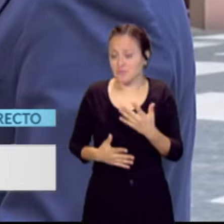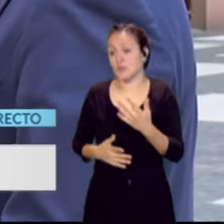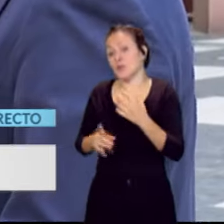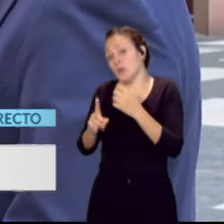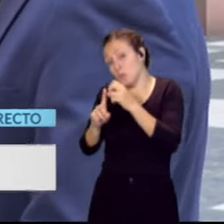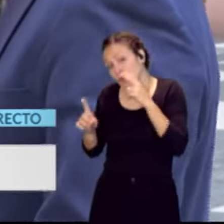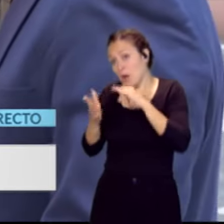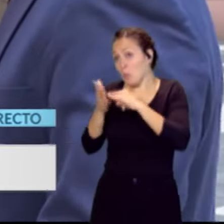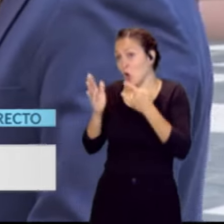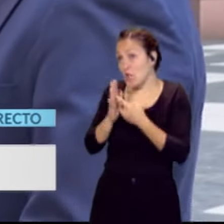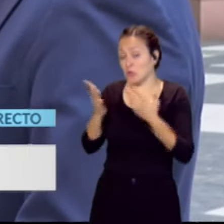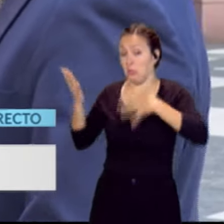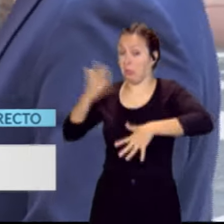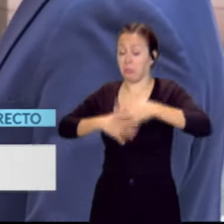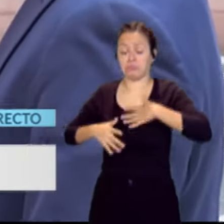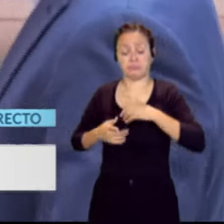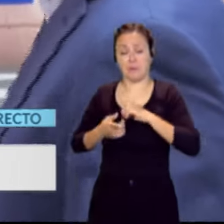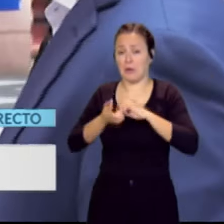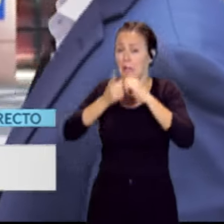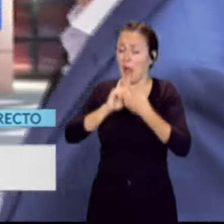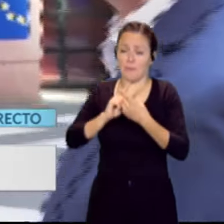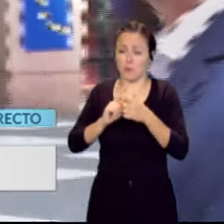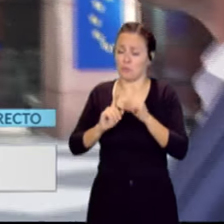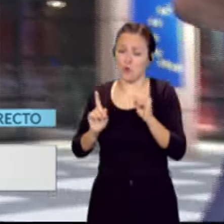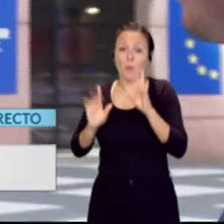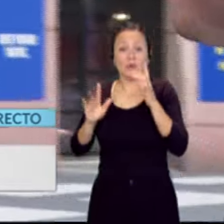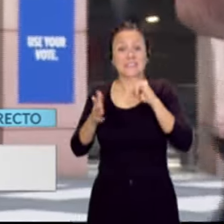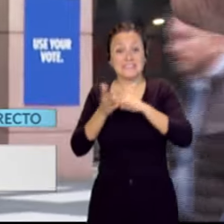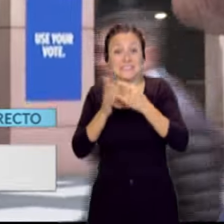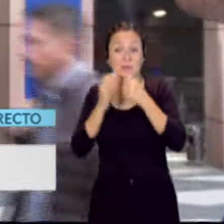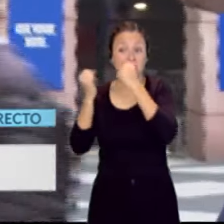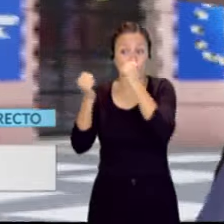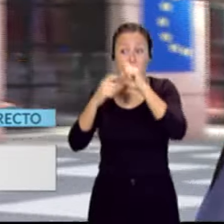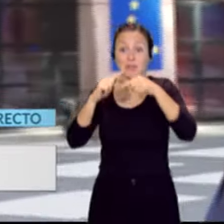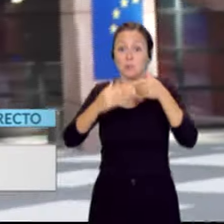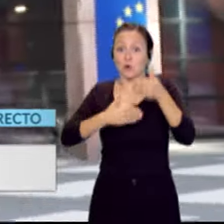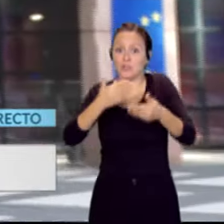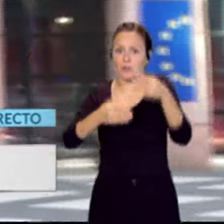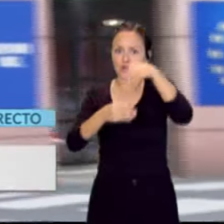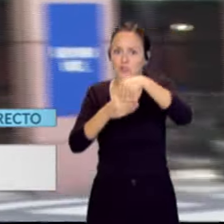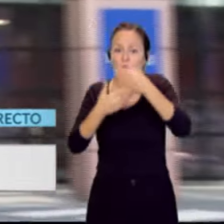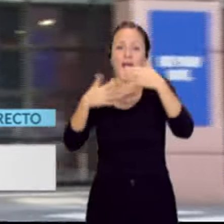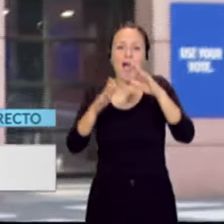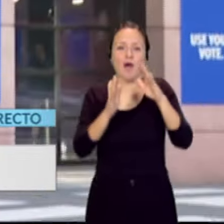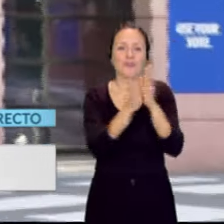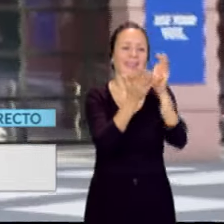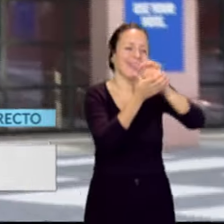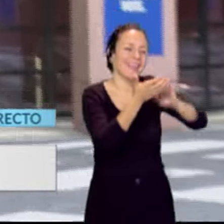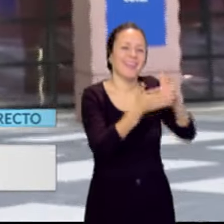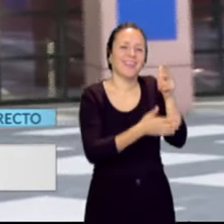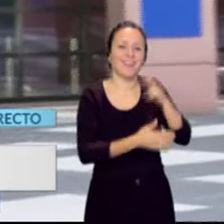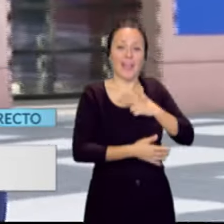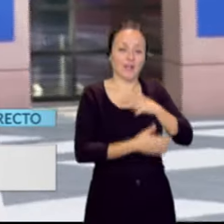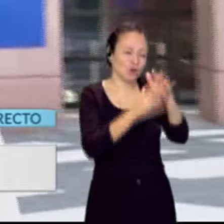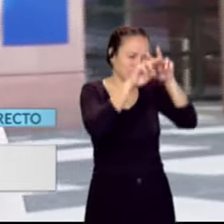nivel de integración, digamos, no me ha cambiado tanto, pero sí que es cierto que todo el sistema institucional y todos los procedimientos internos, por mucho que lo estudies en todos los manuales de derecho del mundo,